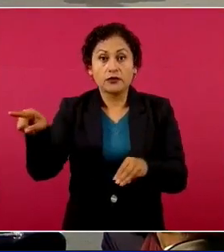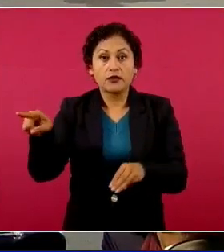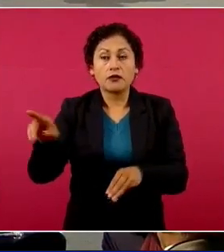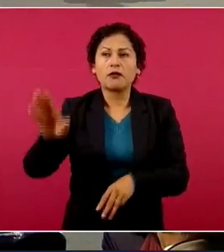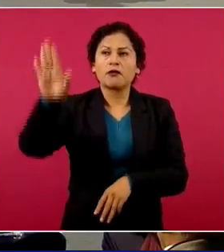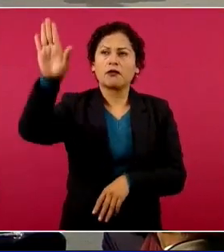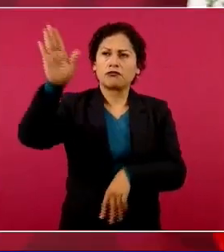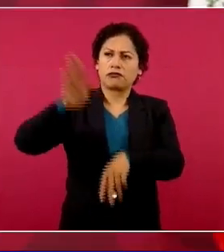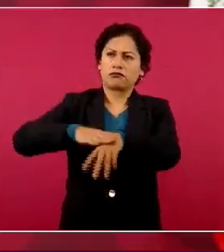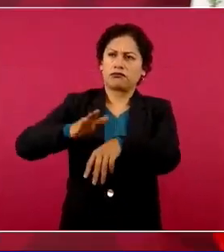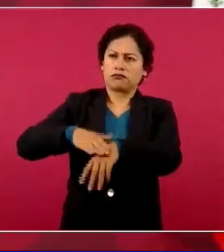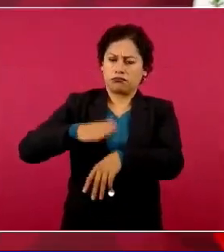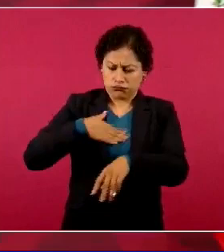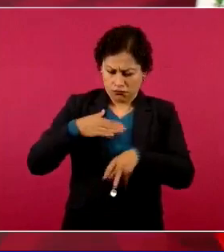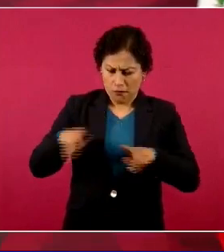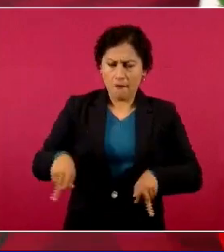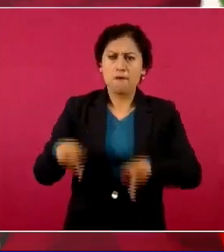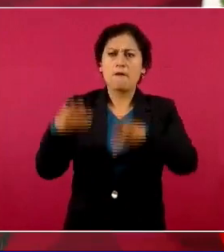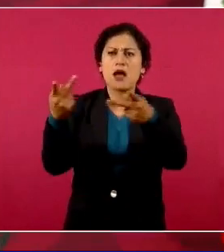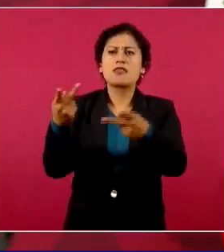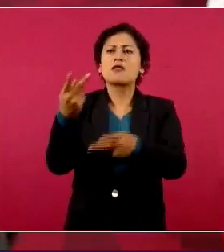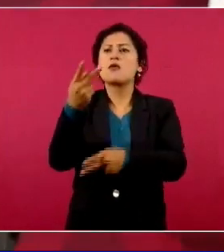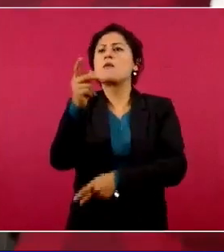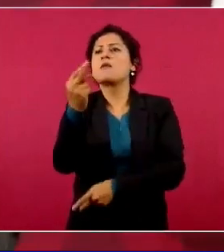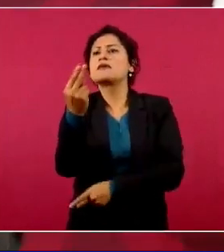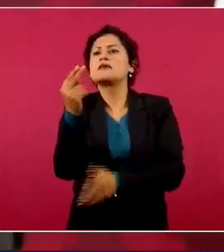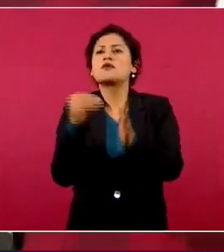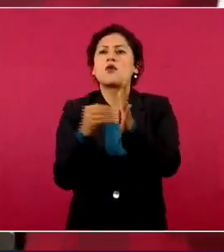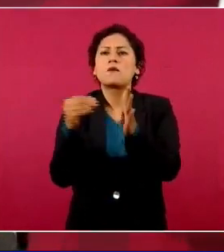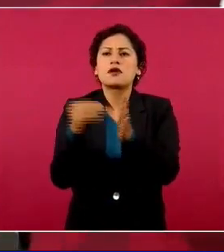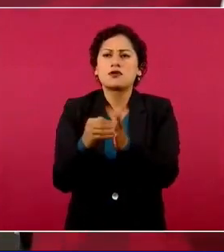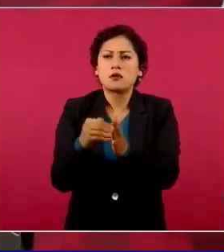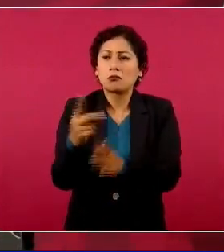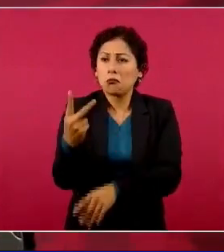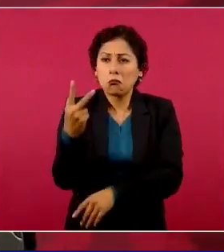25 millones de pesos y si no, no pasa.